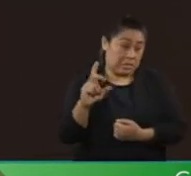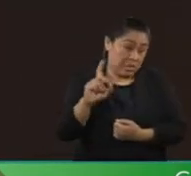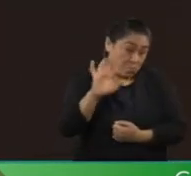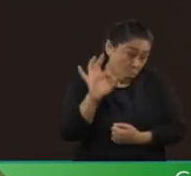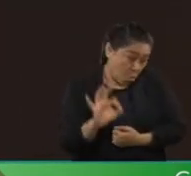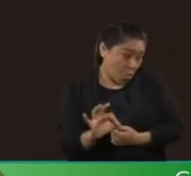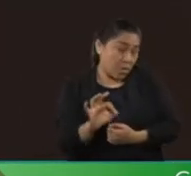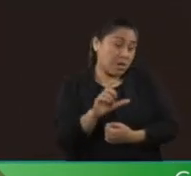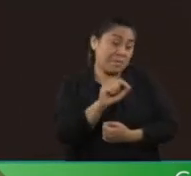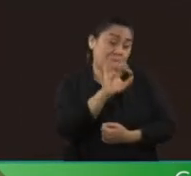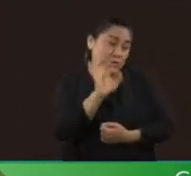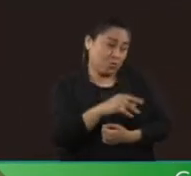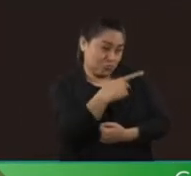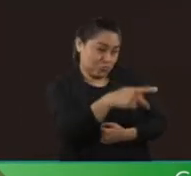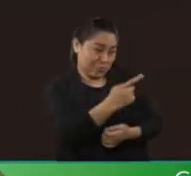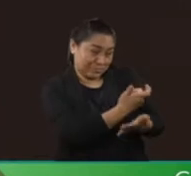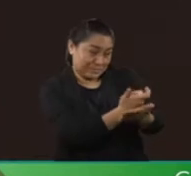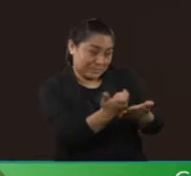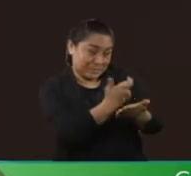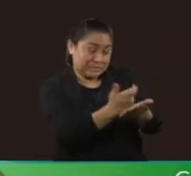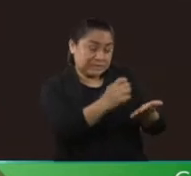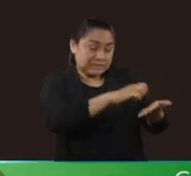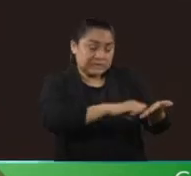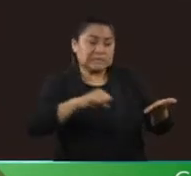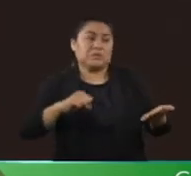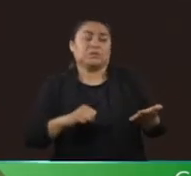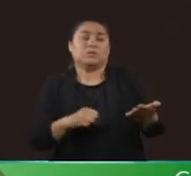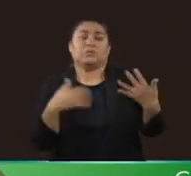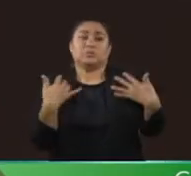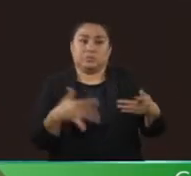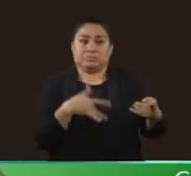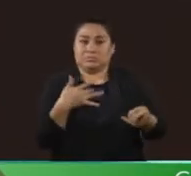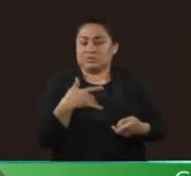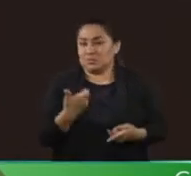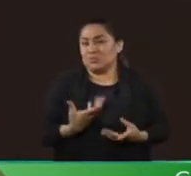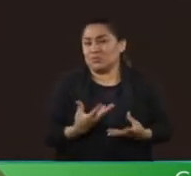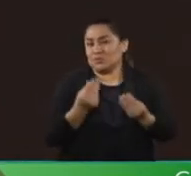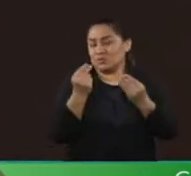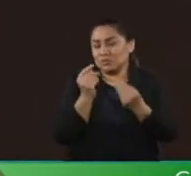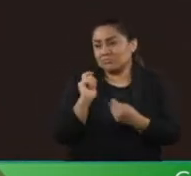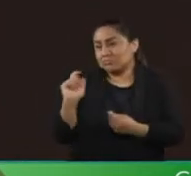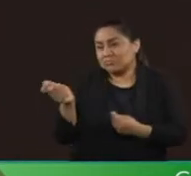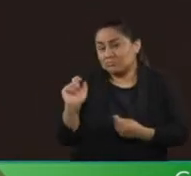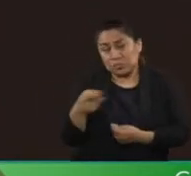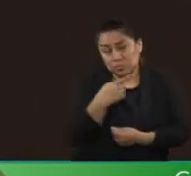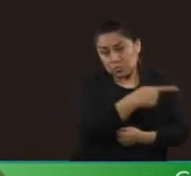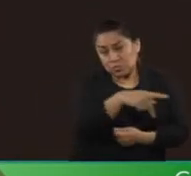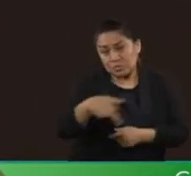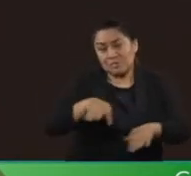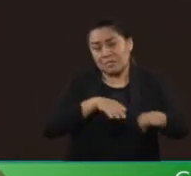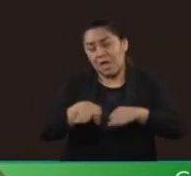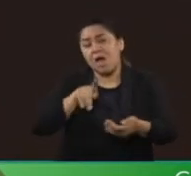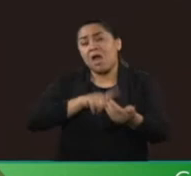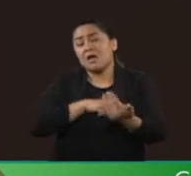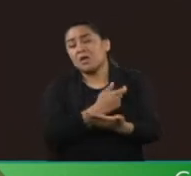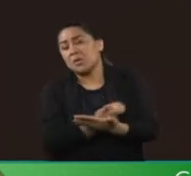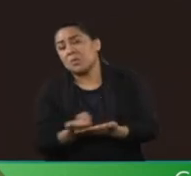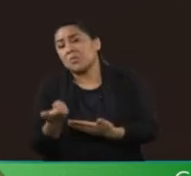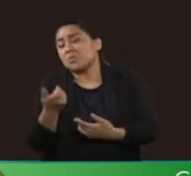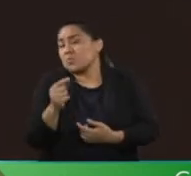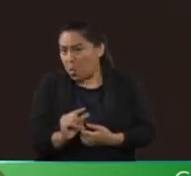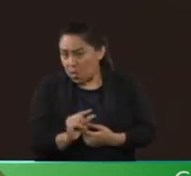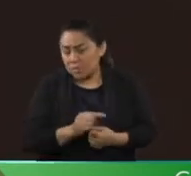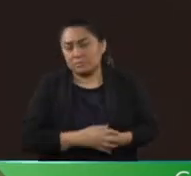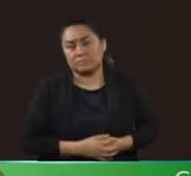20 por ciento del salario podría seguir siendo una carga demasiado alta para las y los trabajadores de menores ingresos. ¿Y